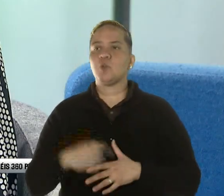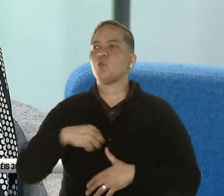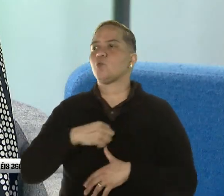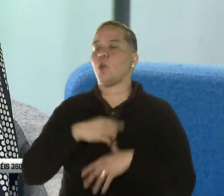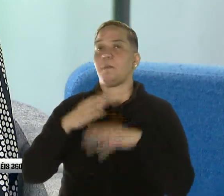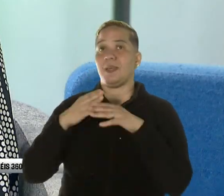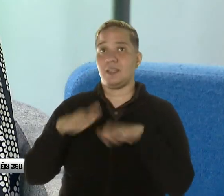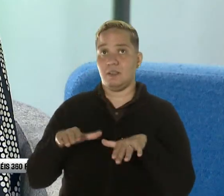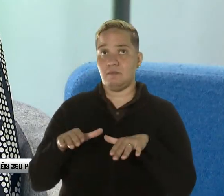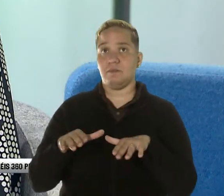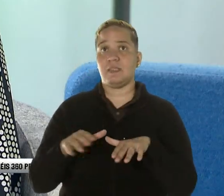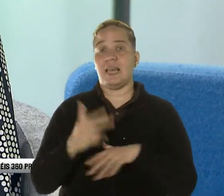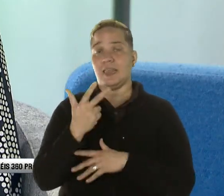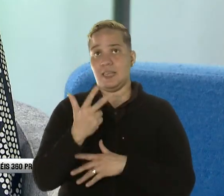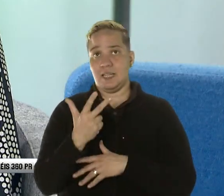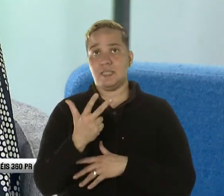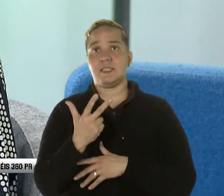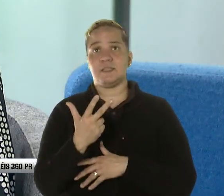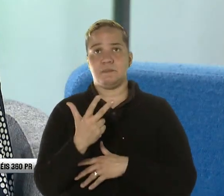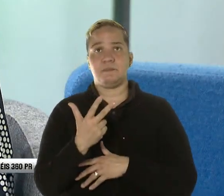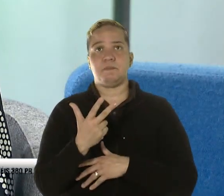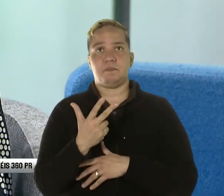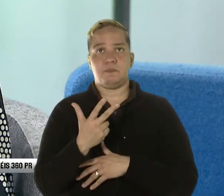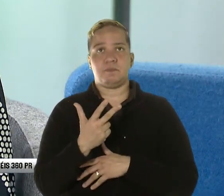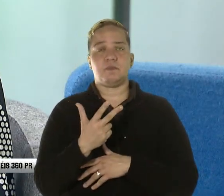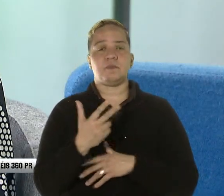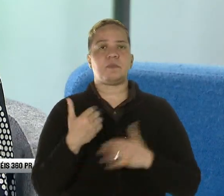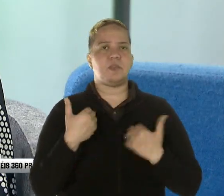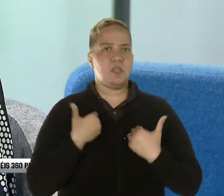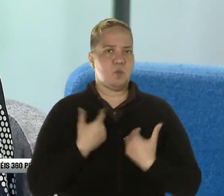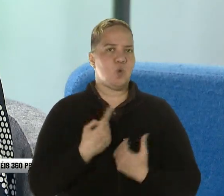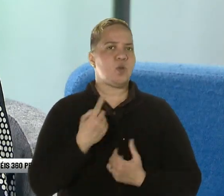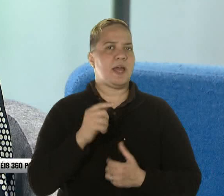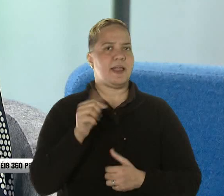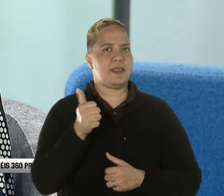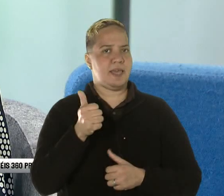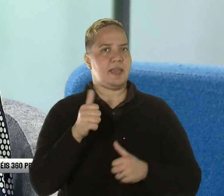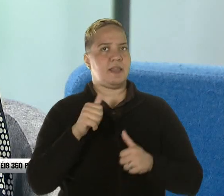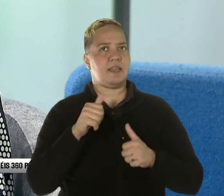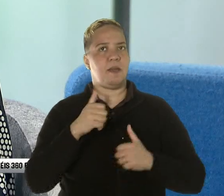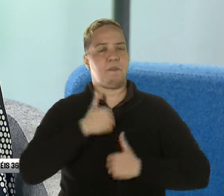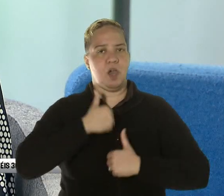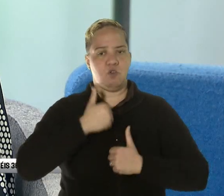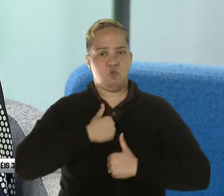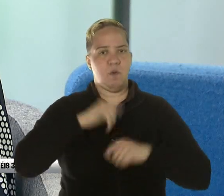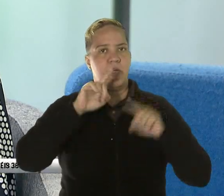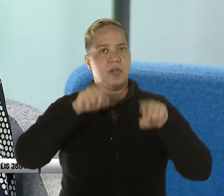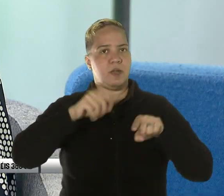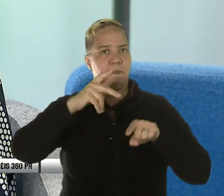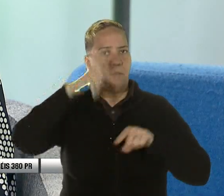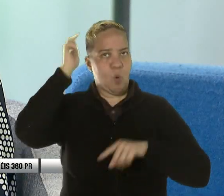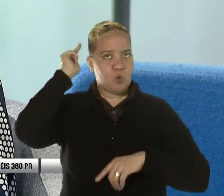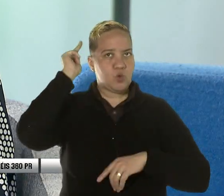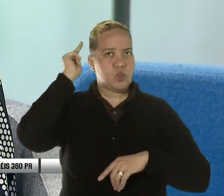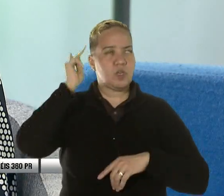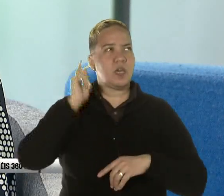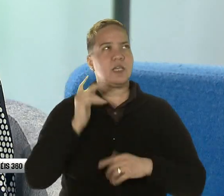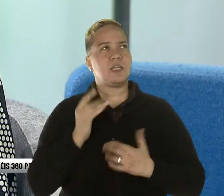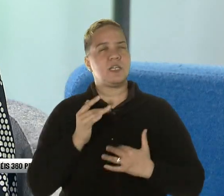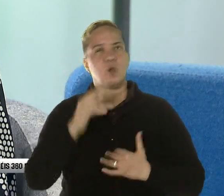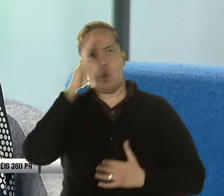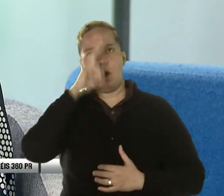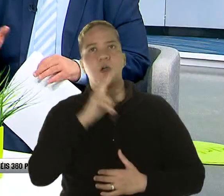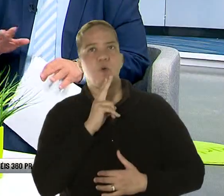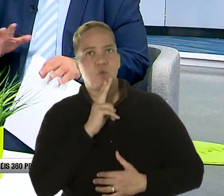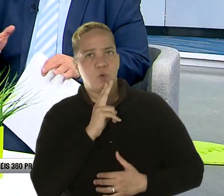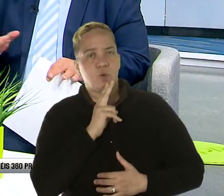en tres. Ah, porque son tres partes. Tenemos el 10 de mayo también, que va a asistir Ponce y Humacao.